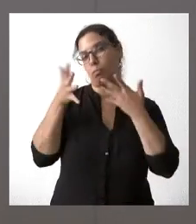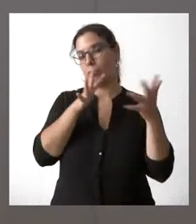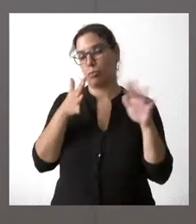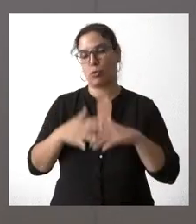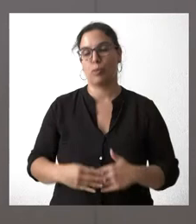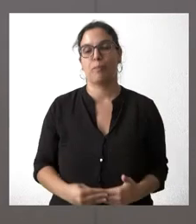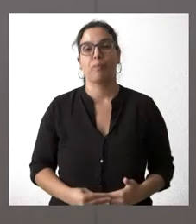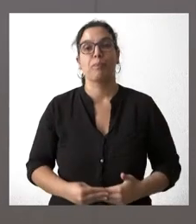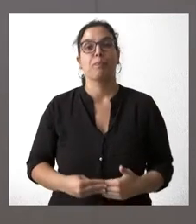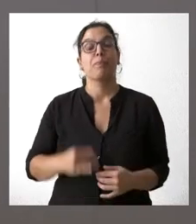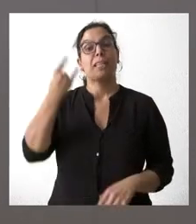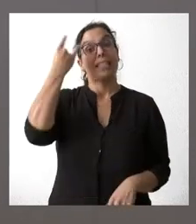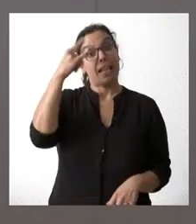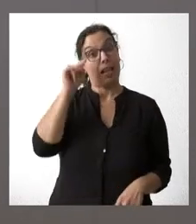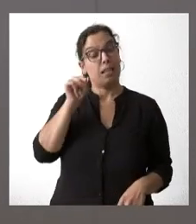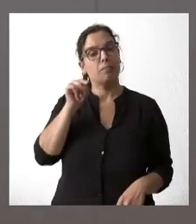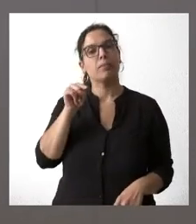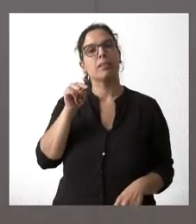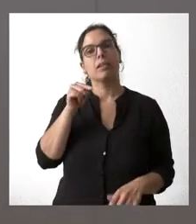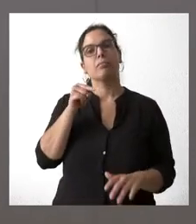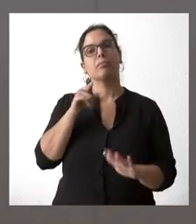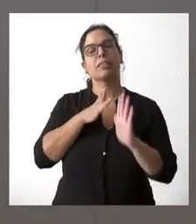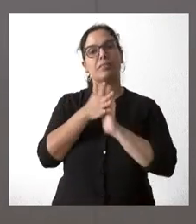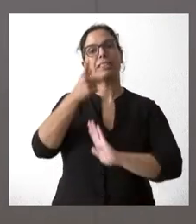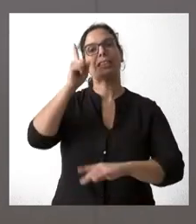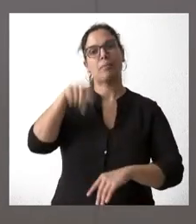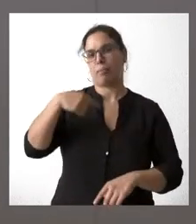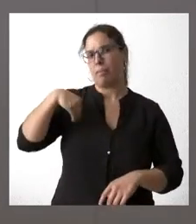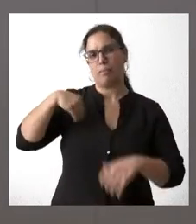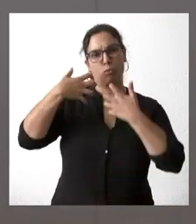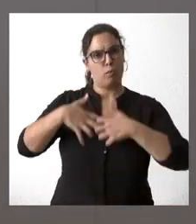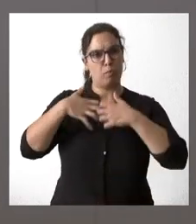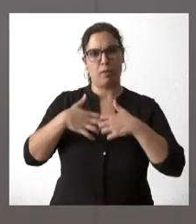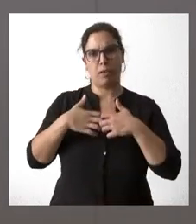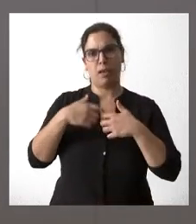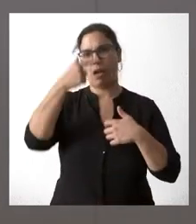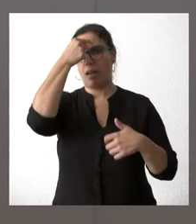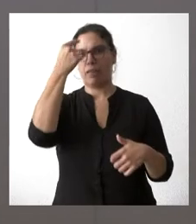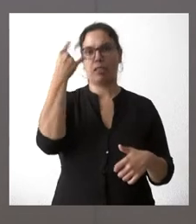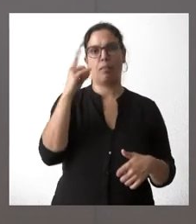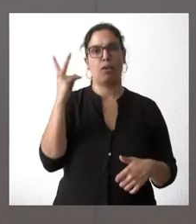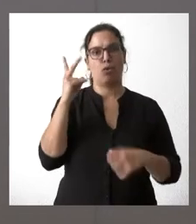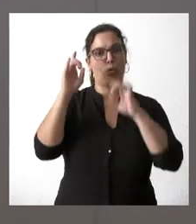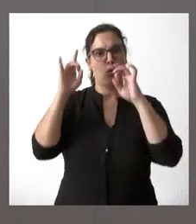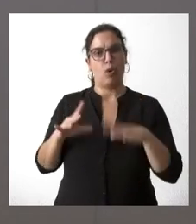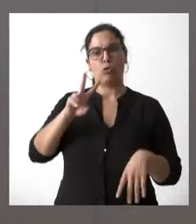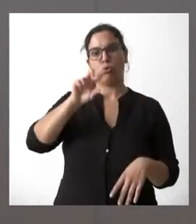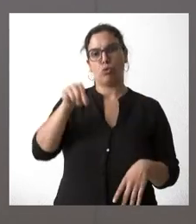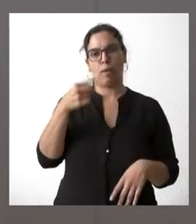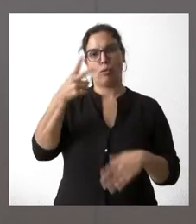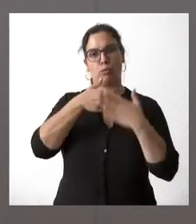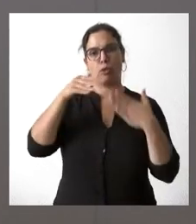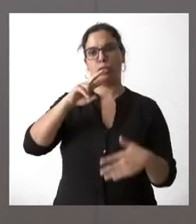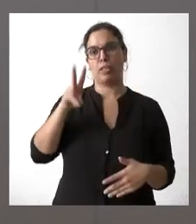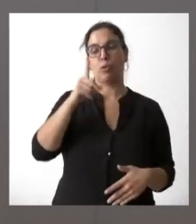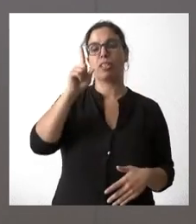de Salamanca se trata también de un acelerador lineal, 2,2 millones de euros y